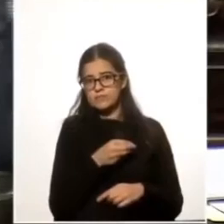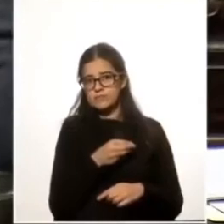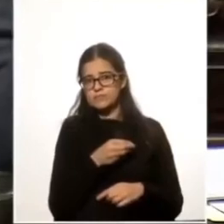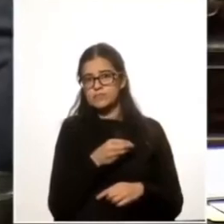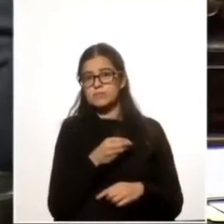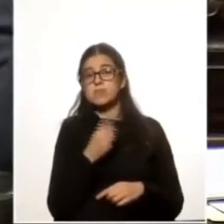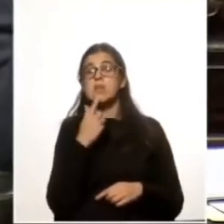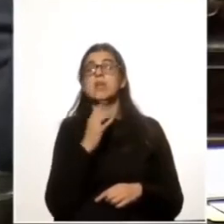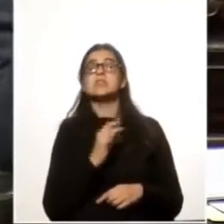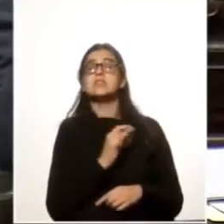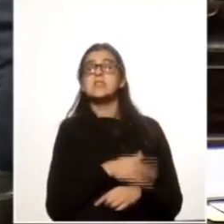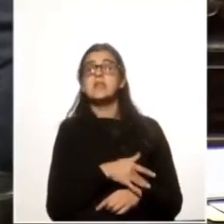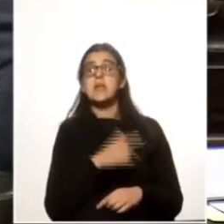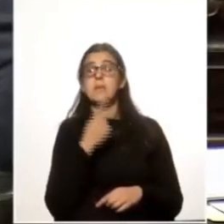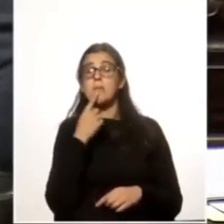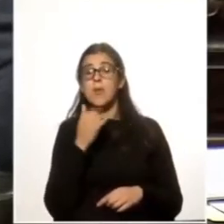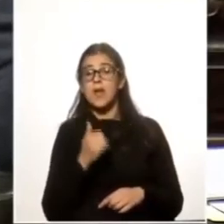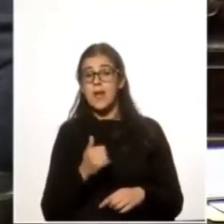Chile por ejemplo